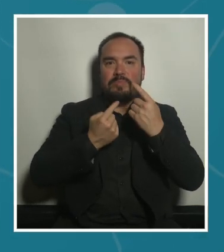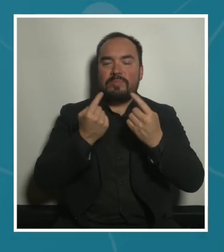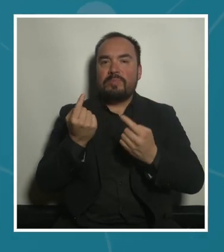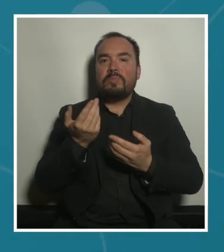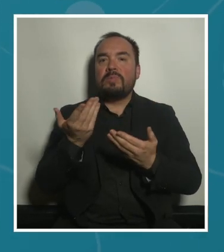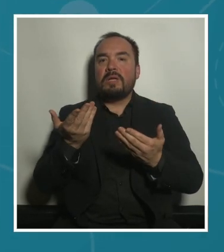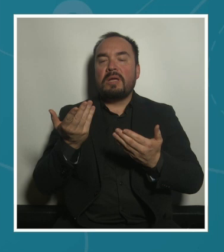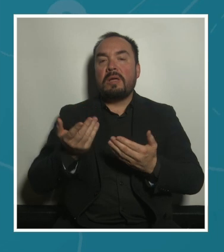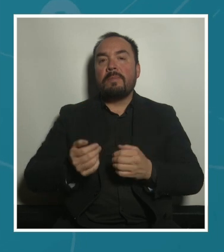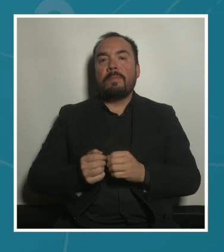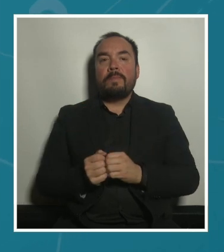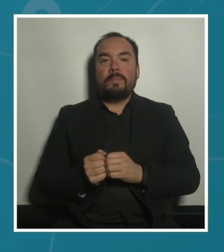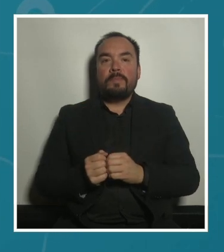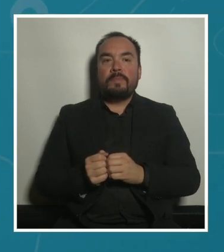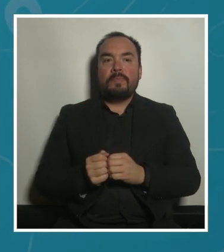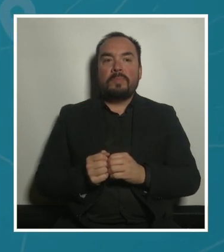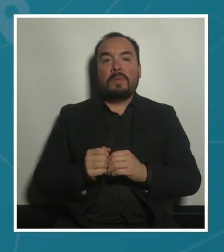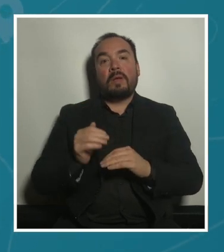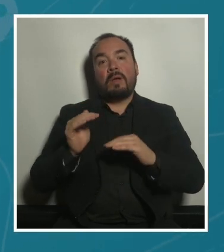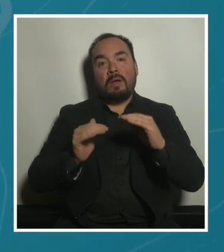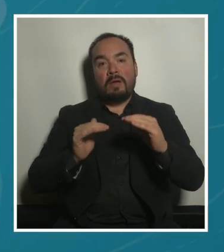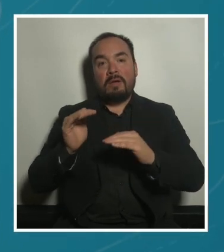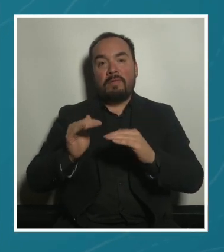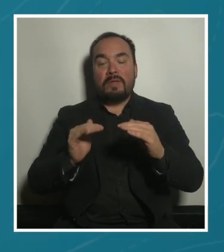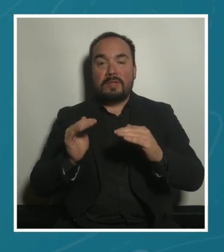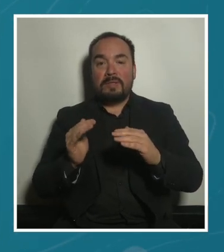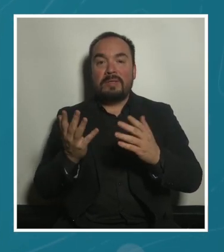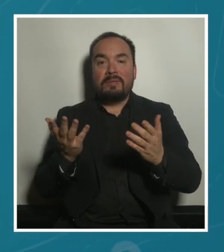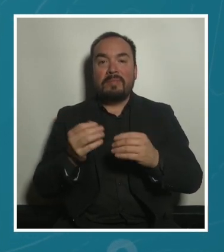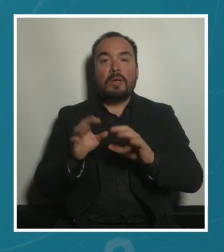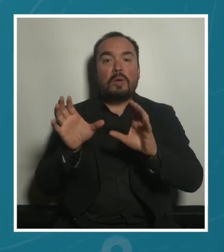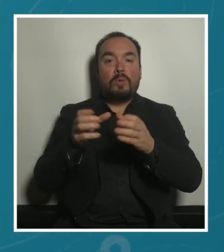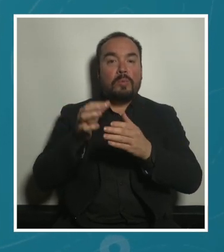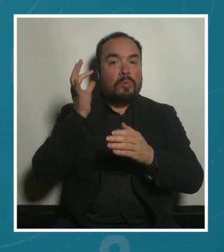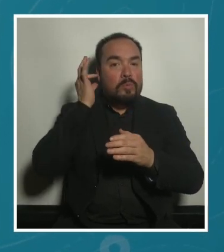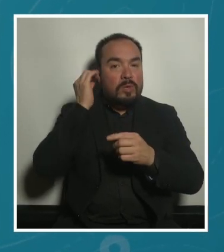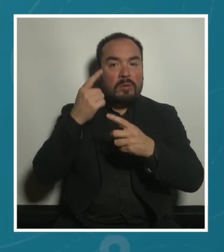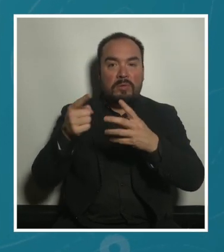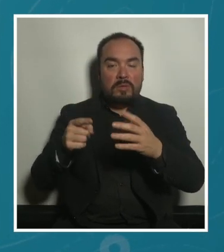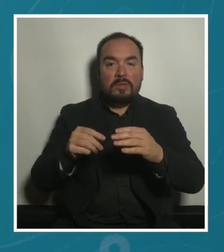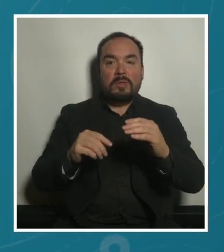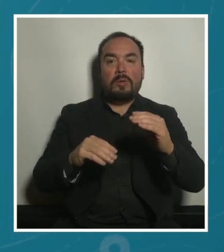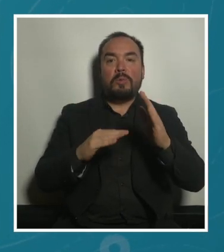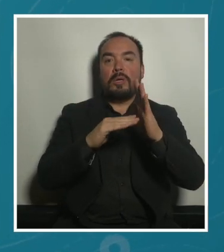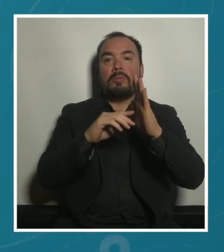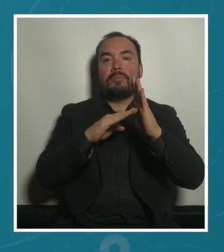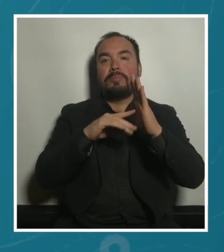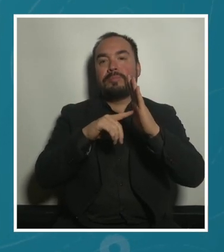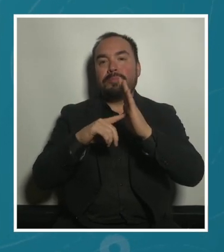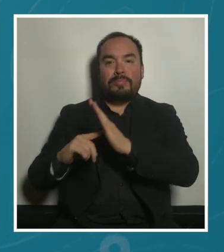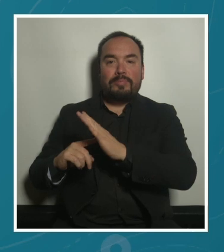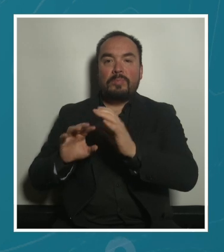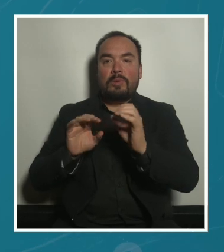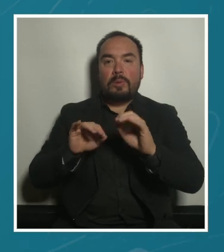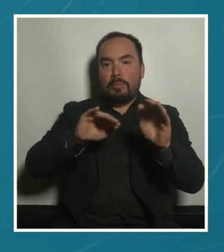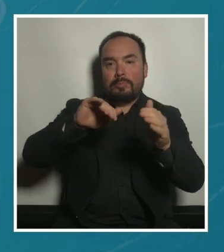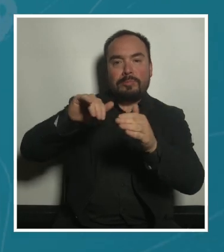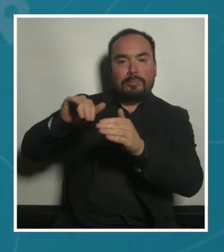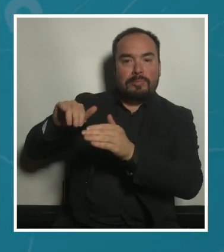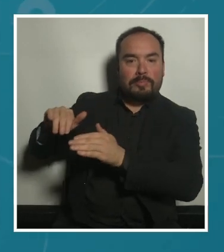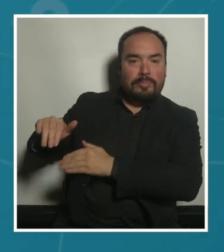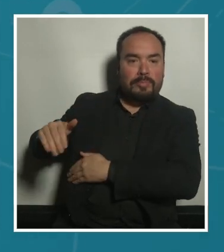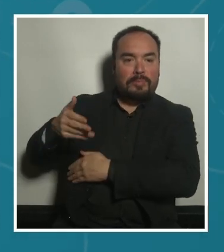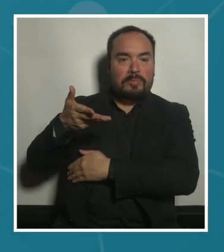invisibiliza que los espacios públicos, que los espacios urbanos, también son espacios donde